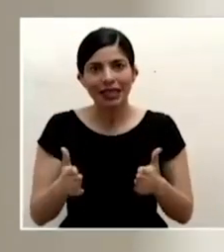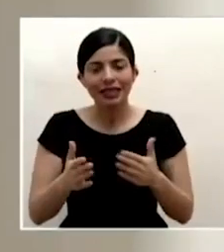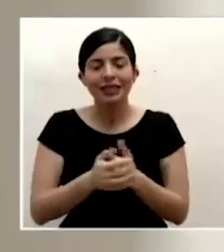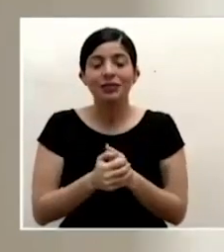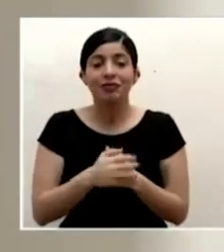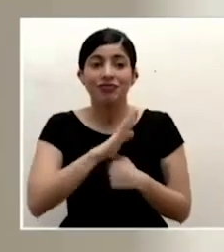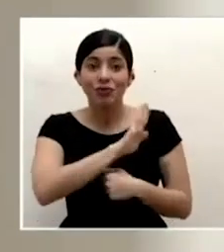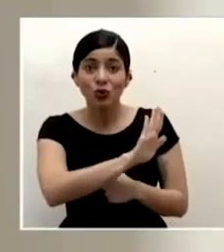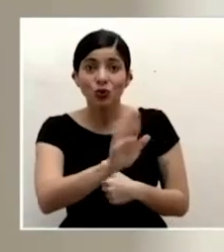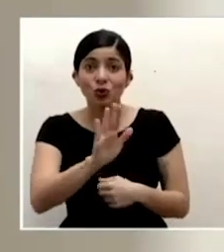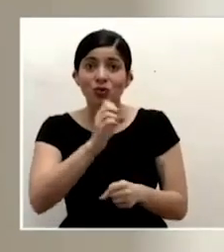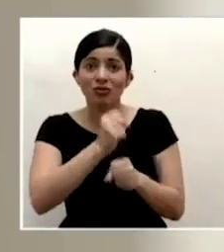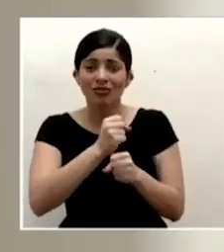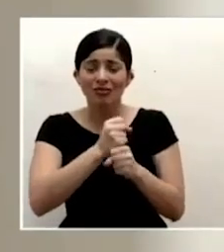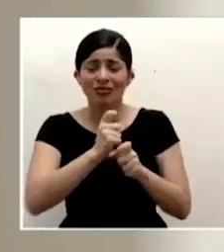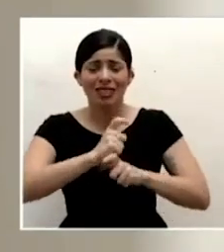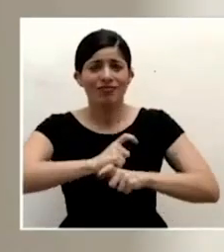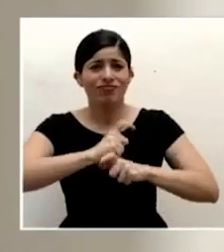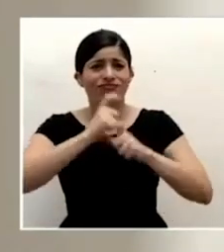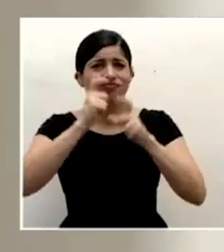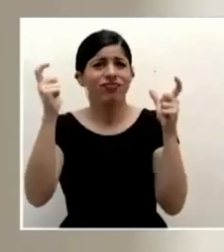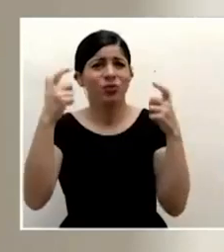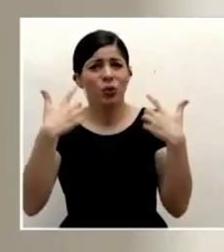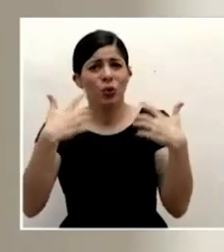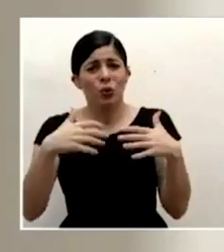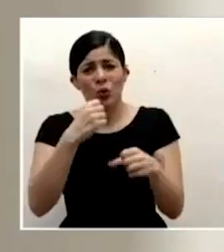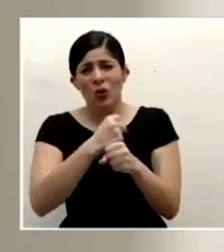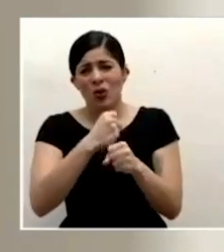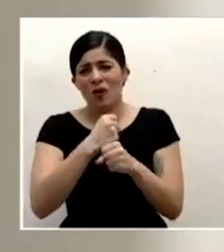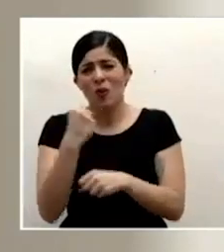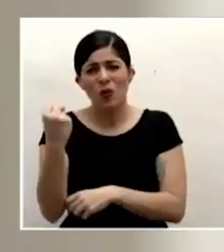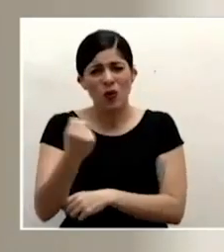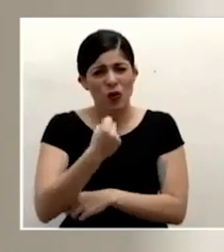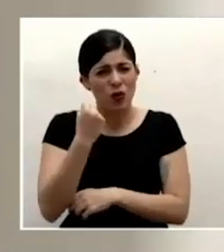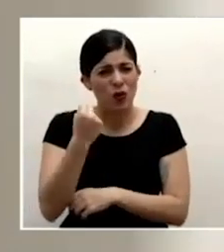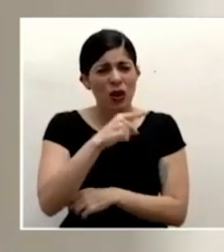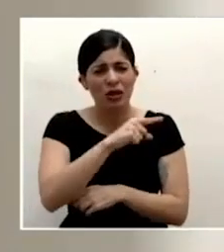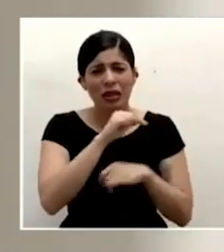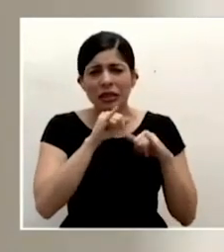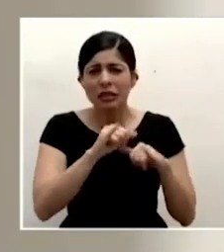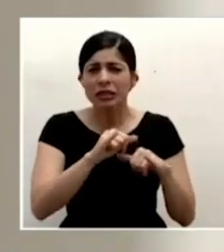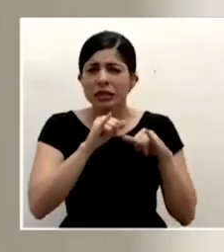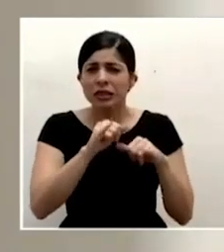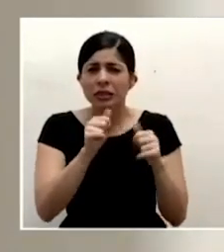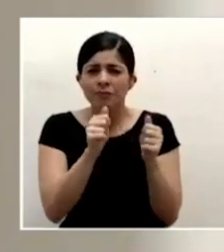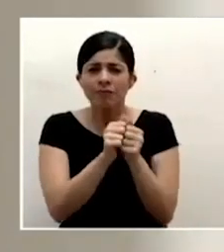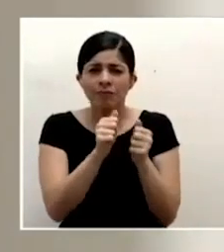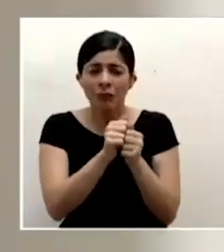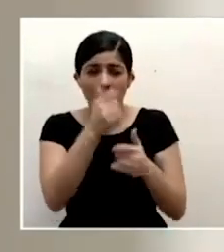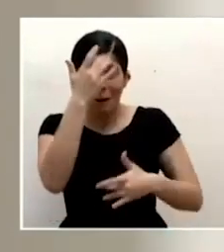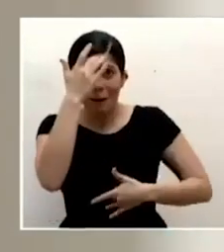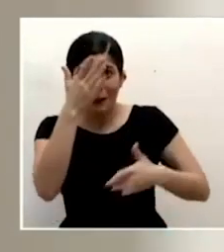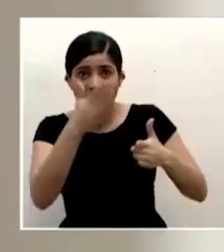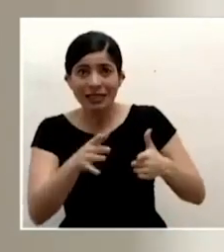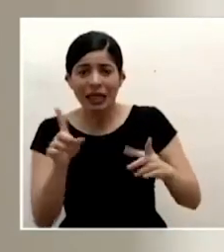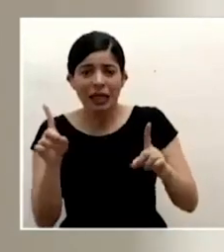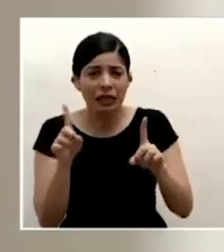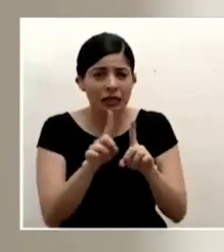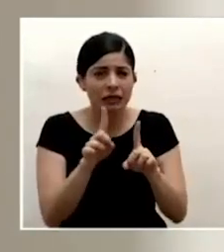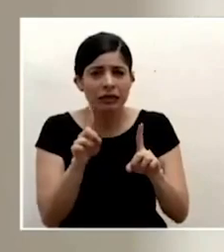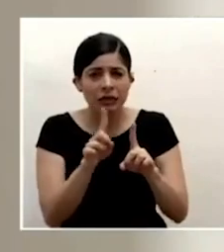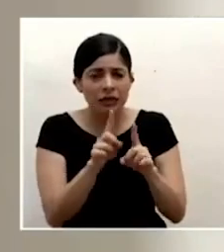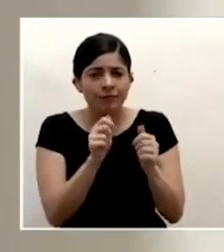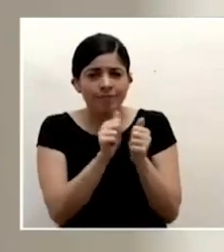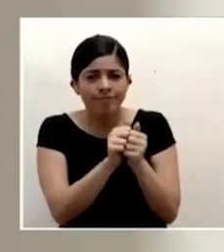es enorme es un trabajo muy muy fuerte de verdad muy de estar al lado del paciente en ese acompañamiento en esa atención